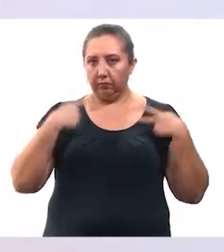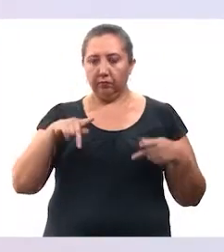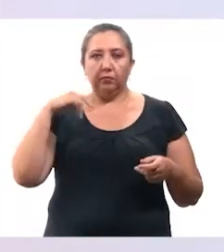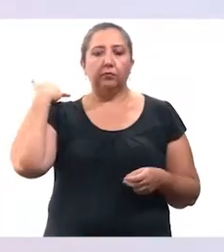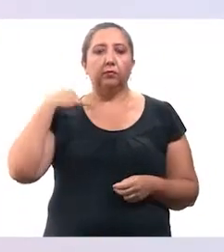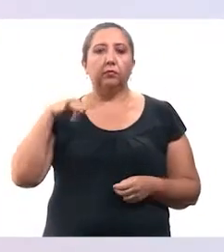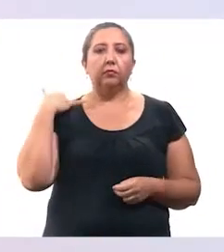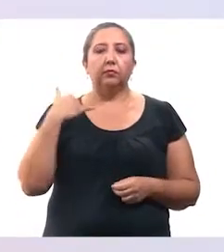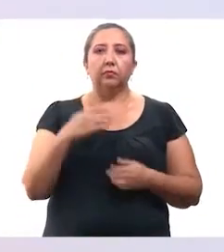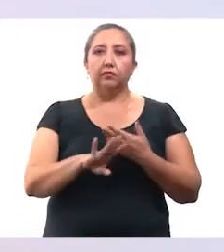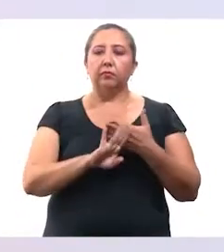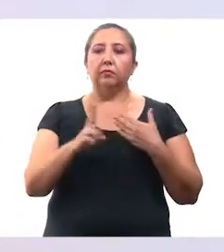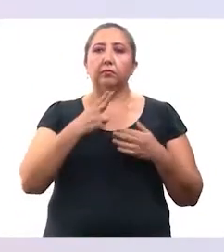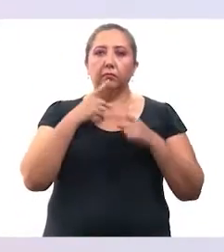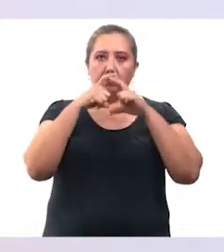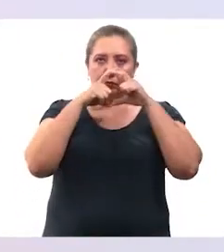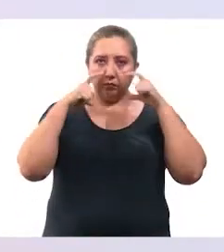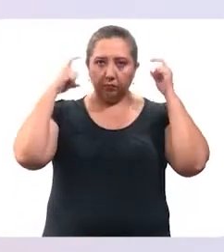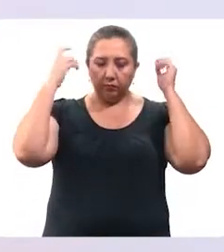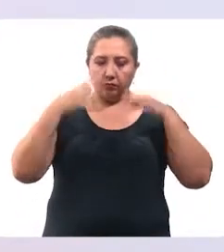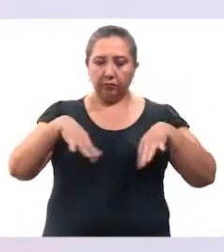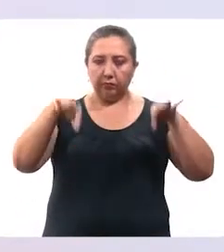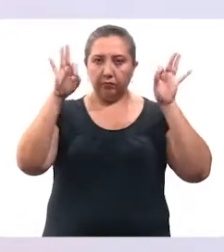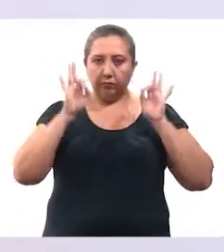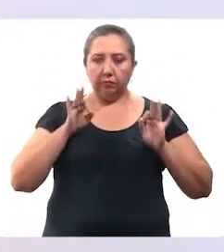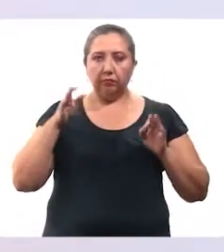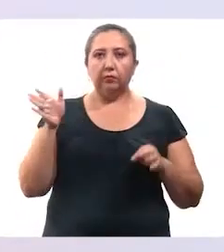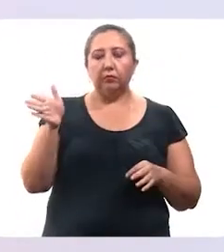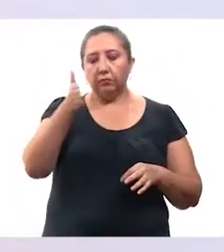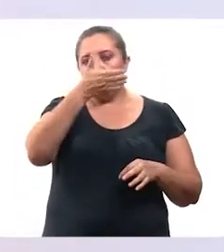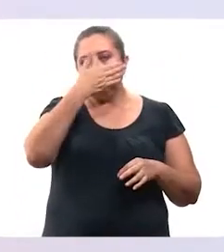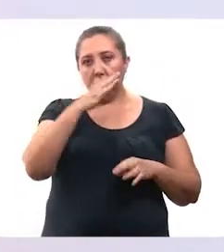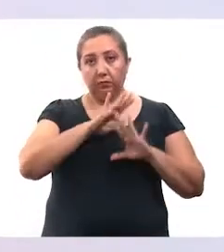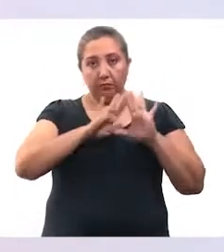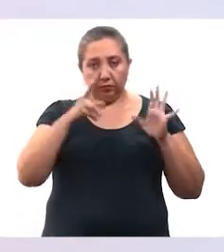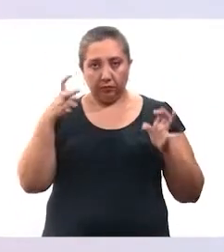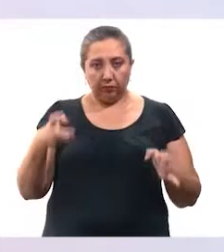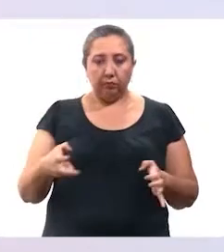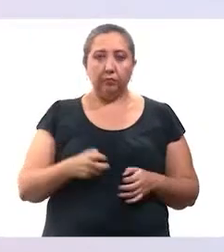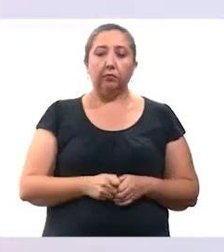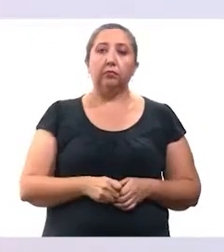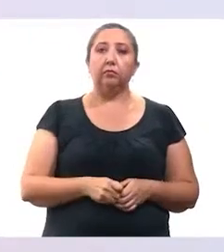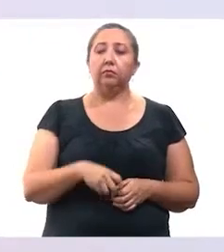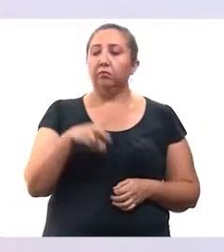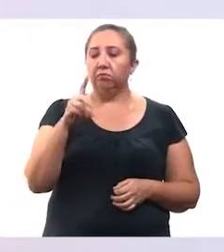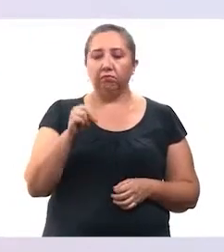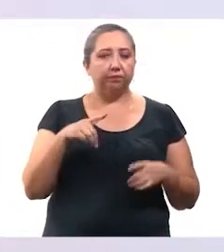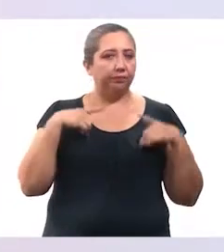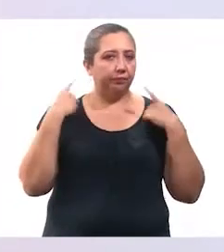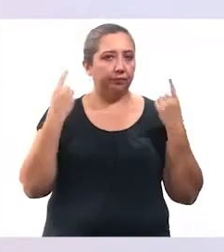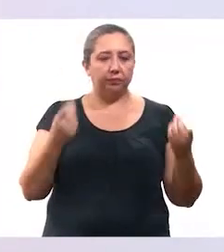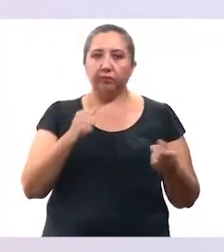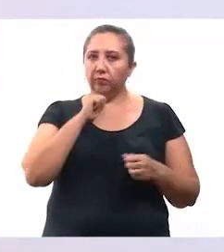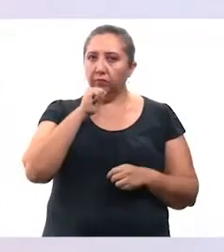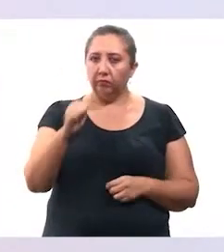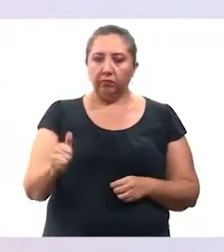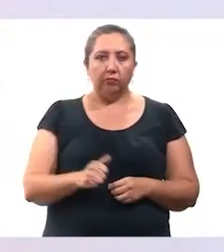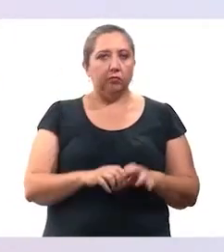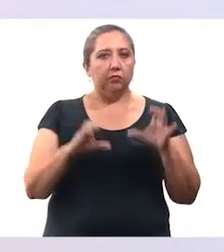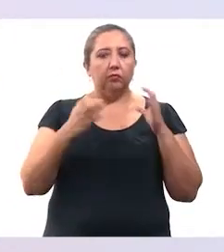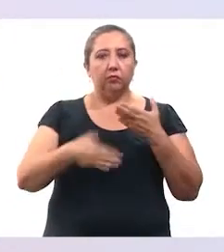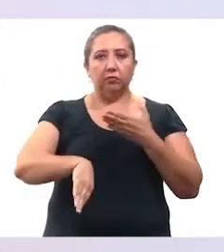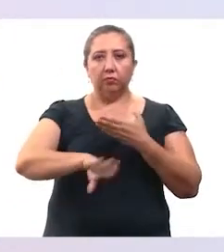batulakalone, cuya lalekame yahtnak le piscio yankayaltiobo, o xial, wale kume yahtizak jajobo, helbishle